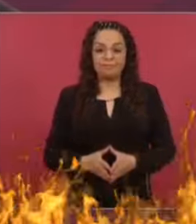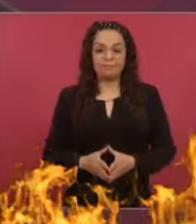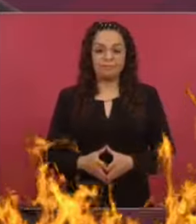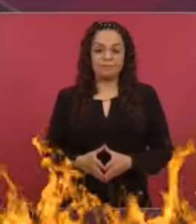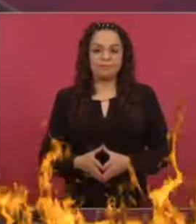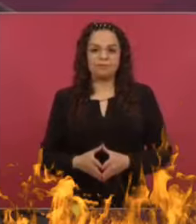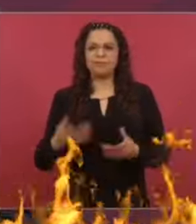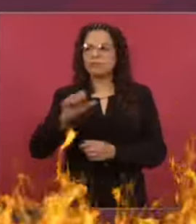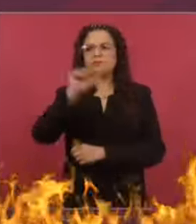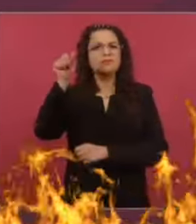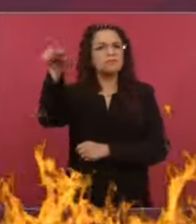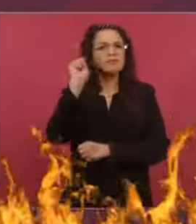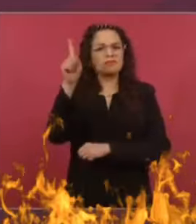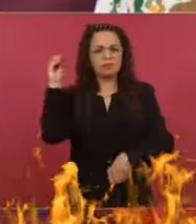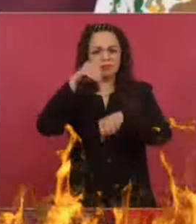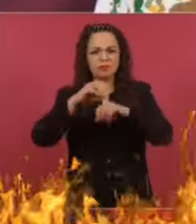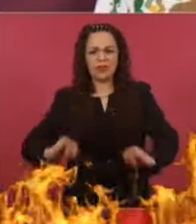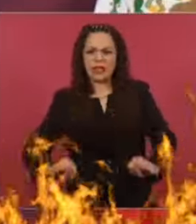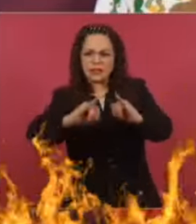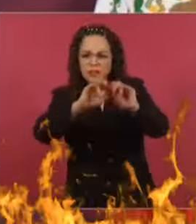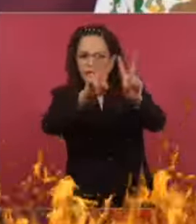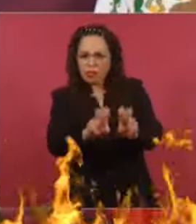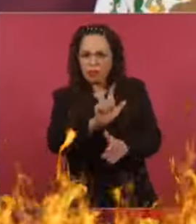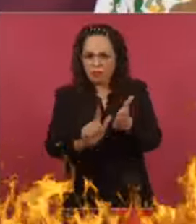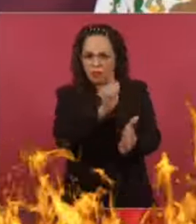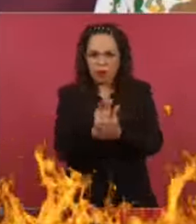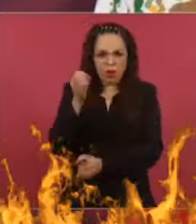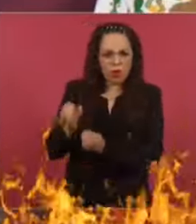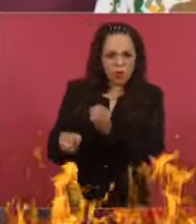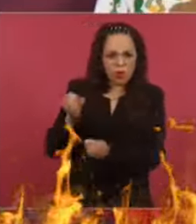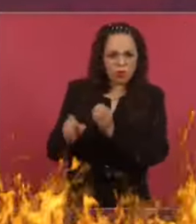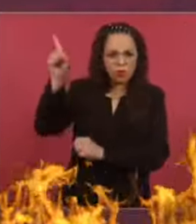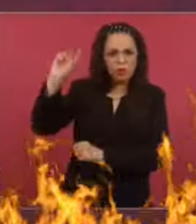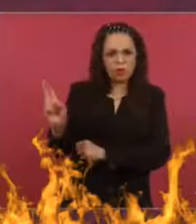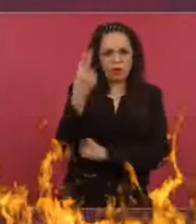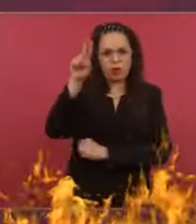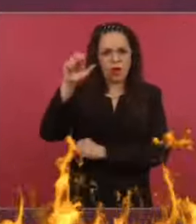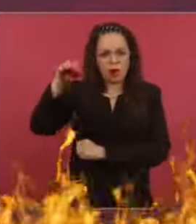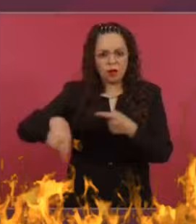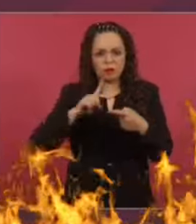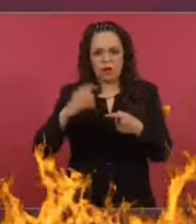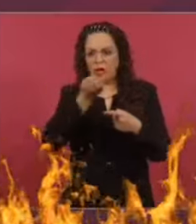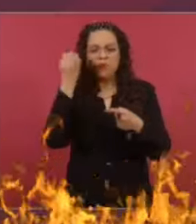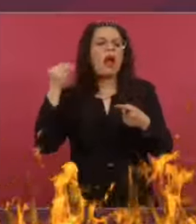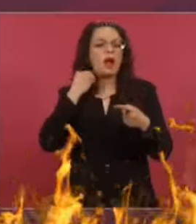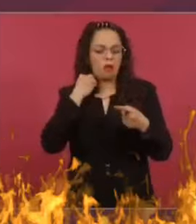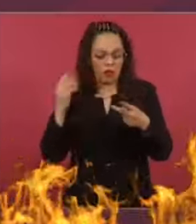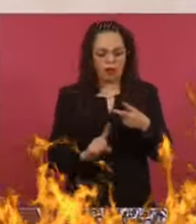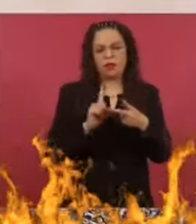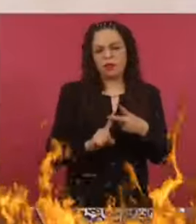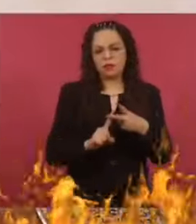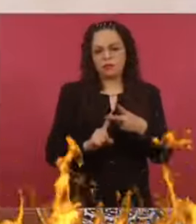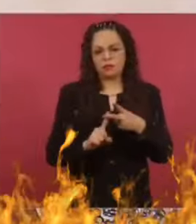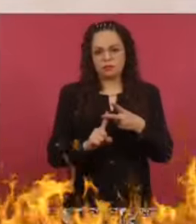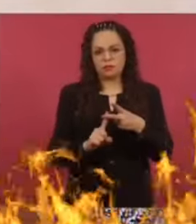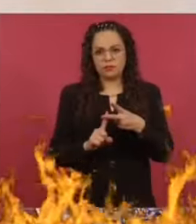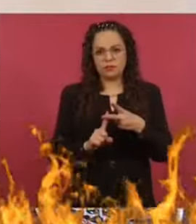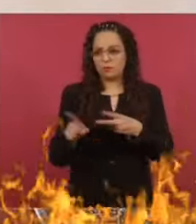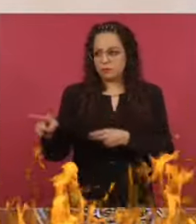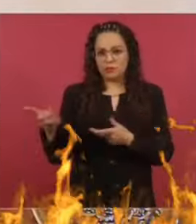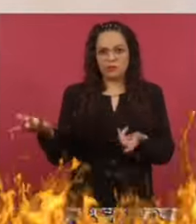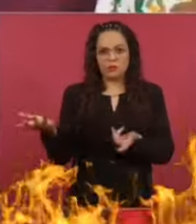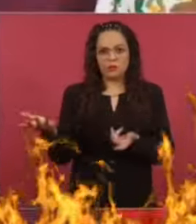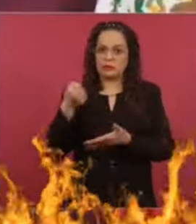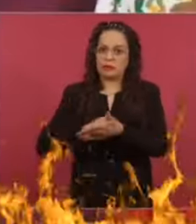los institutos de asuntos jurídicos de la UNAM y los colegios de abogados defendiendo eso